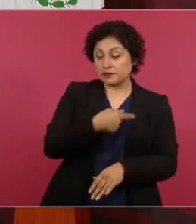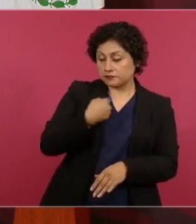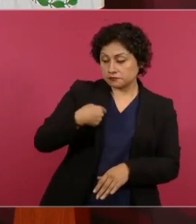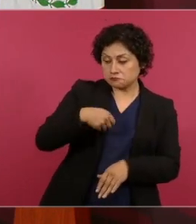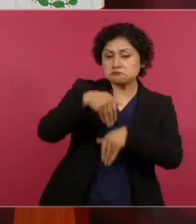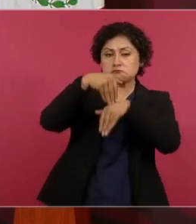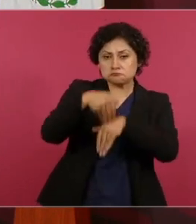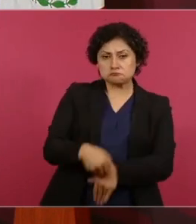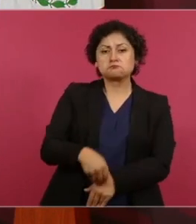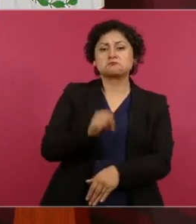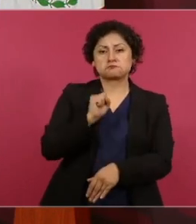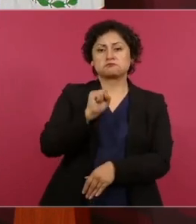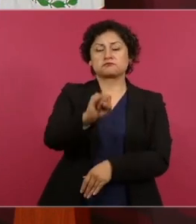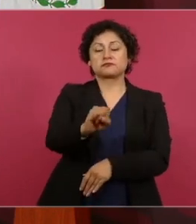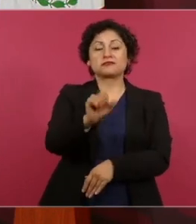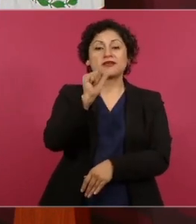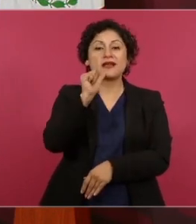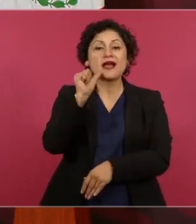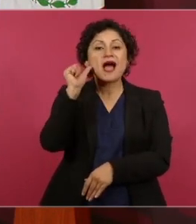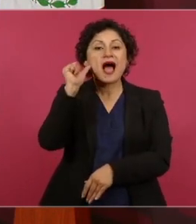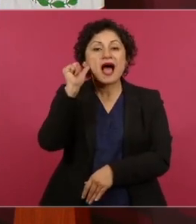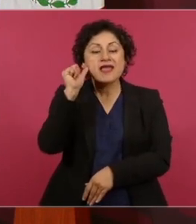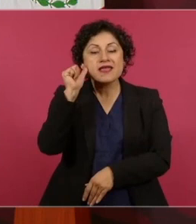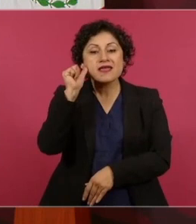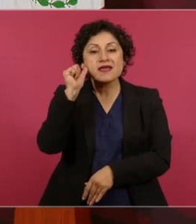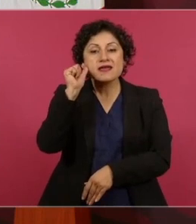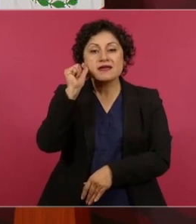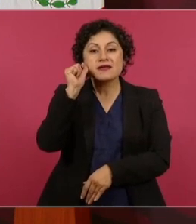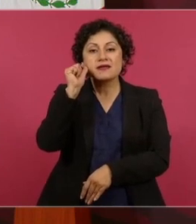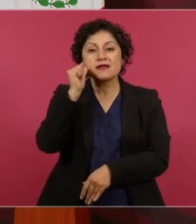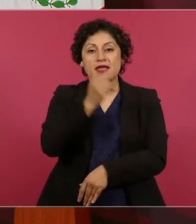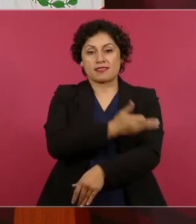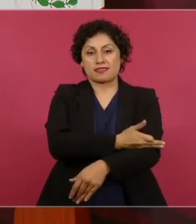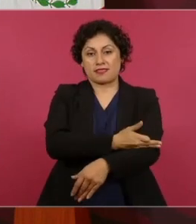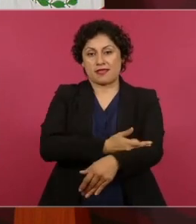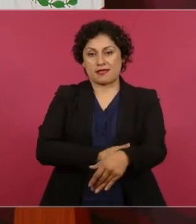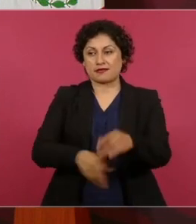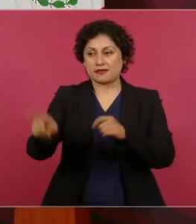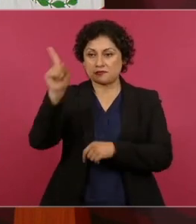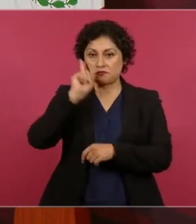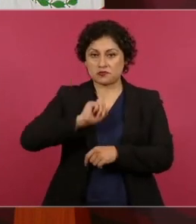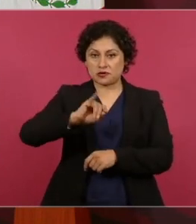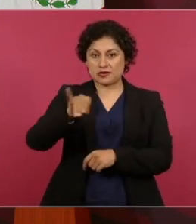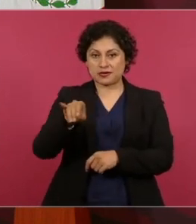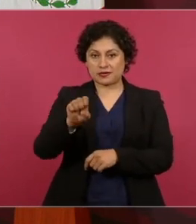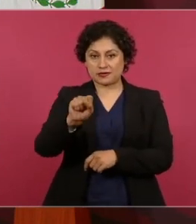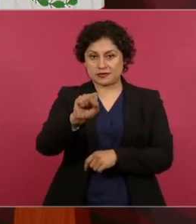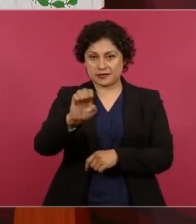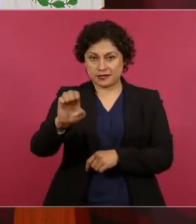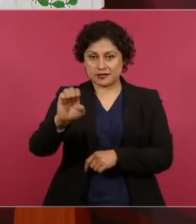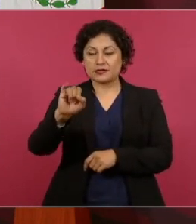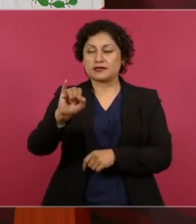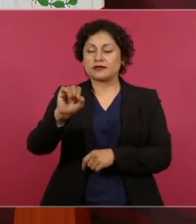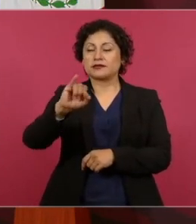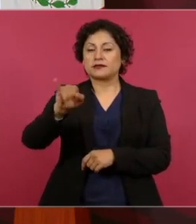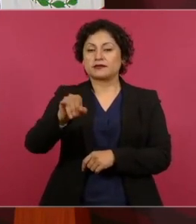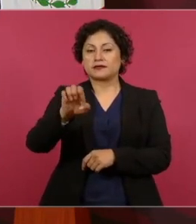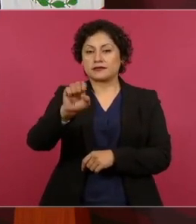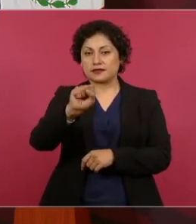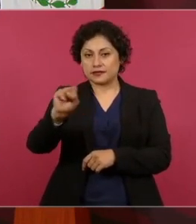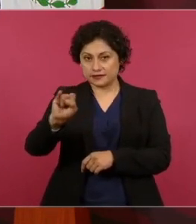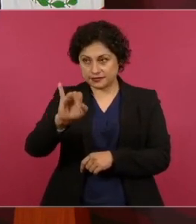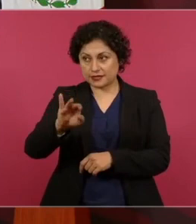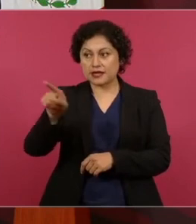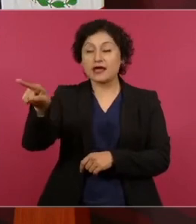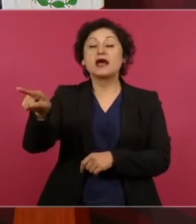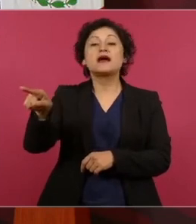ayer se demoró un poco, Jessy, que me ayuda en el manejo de mi